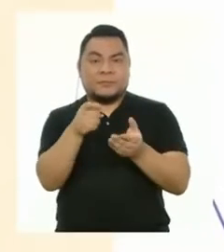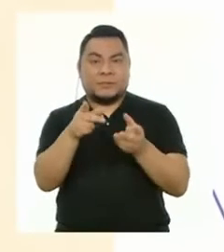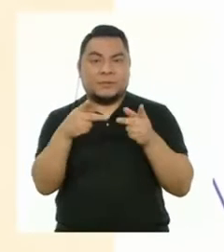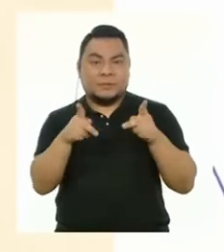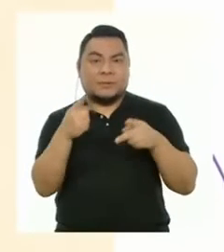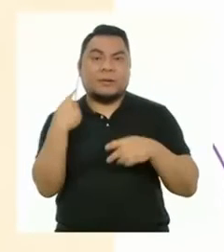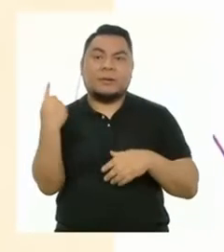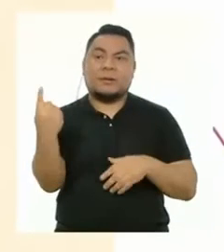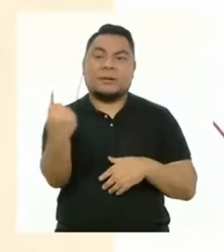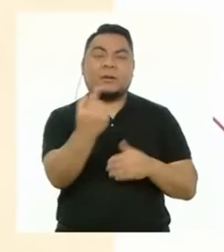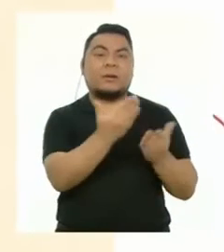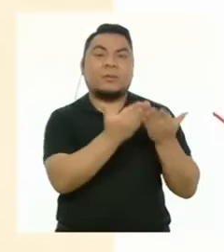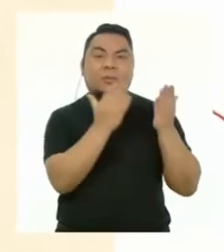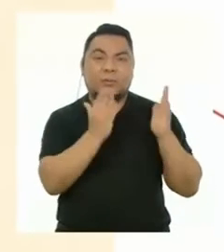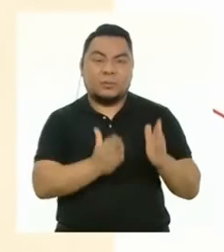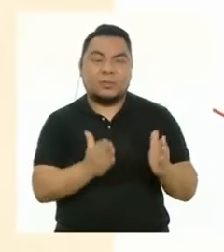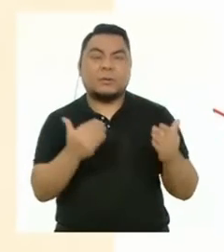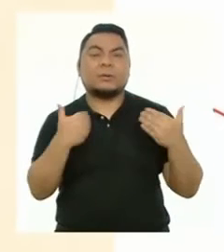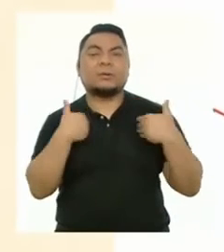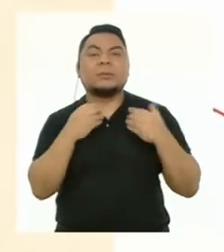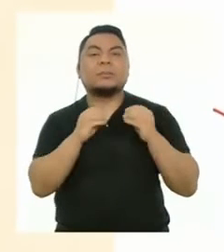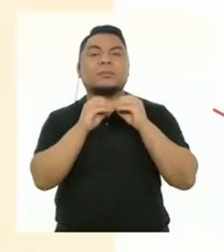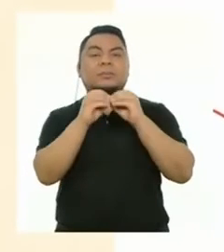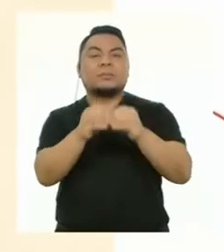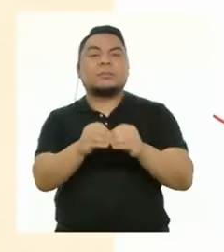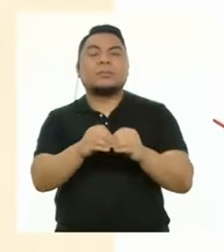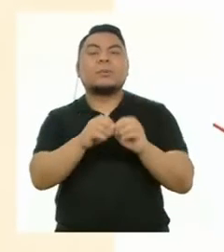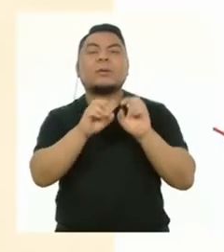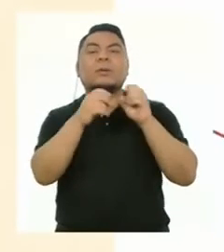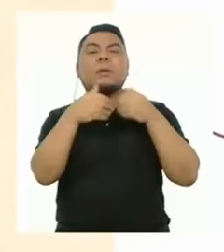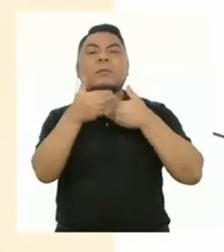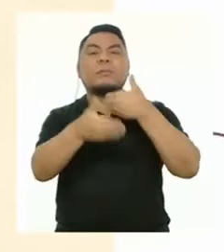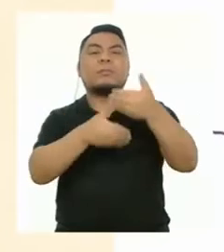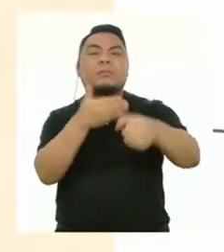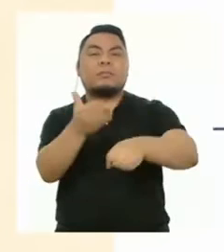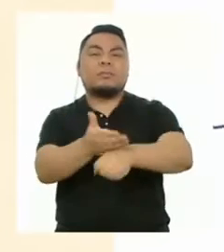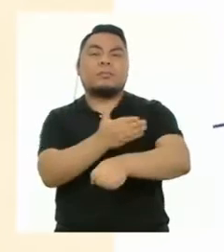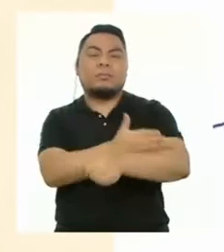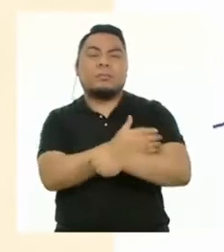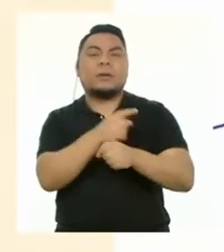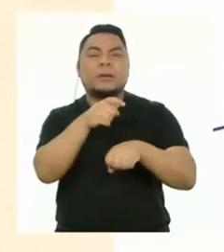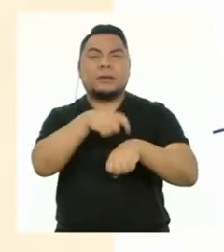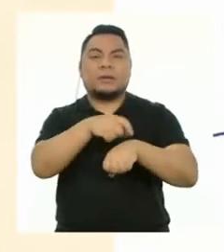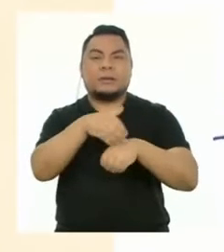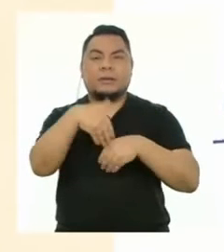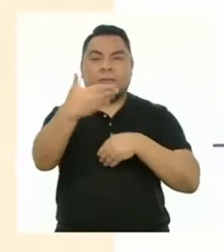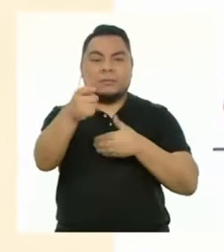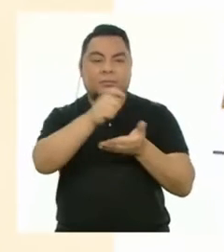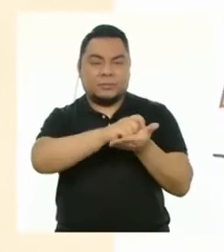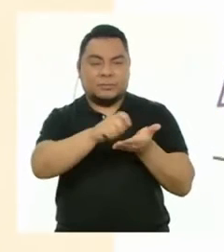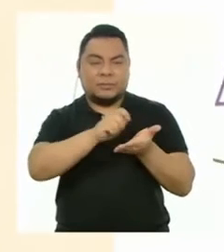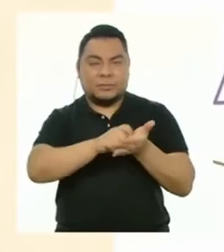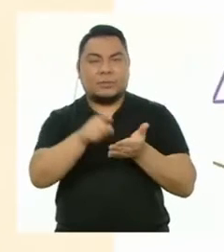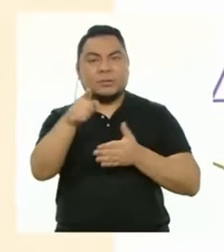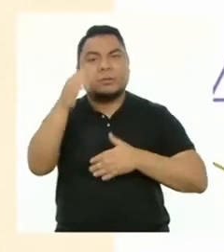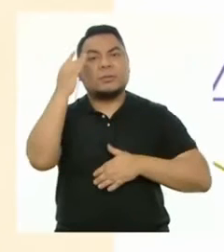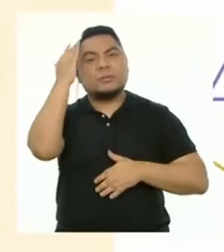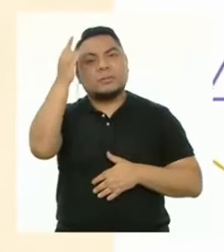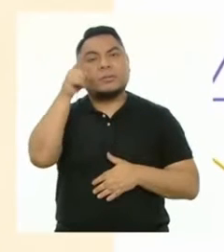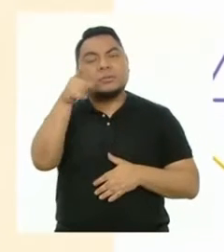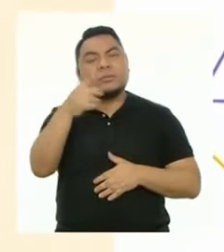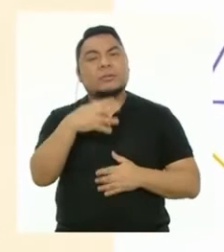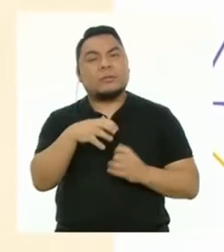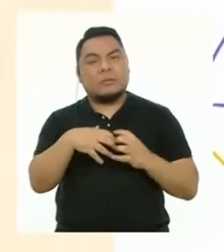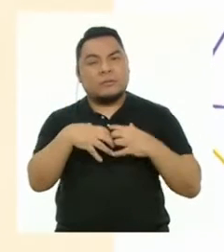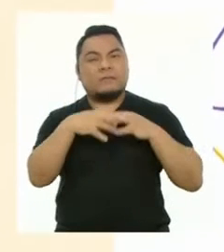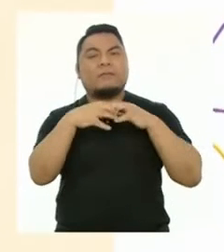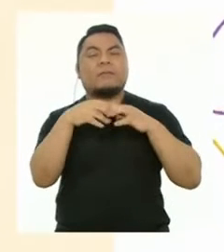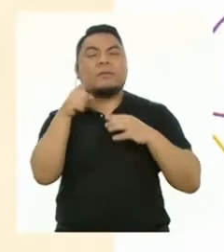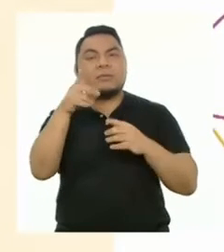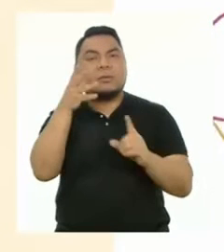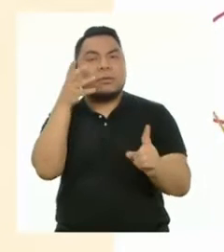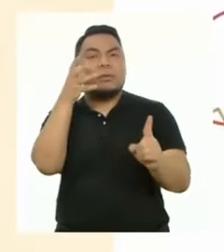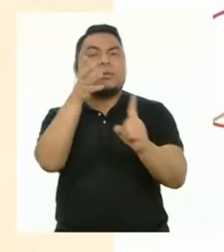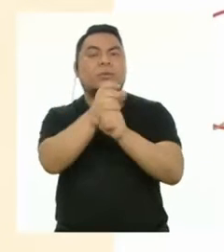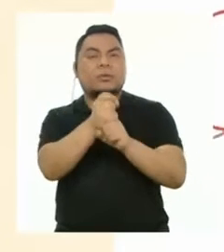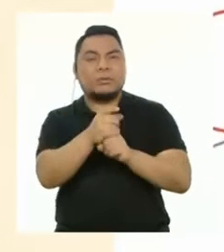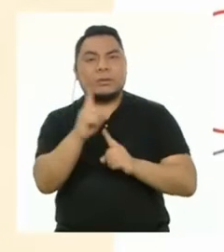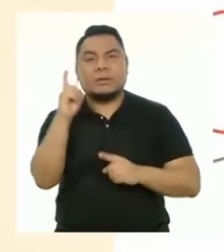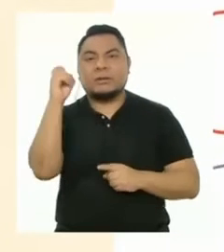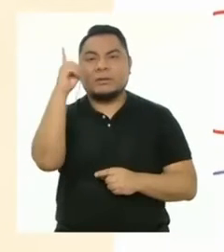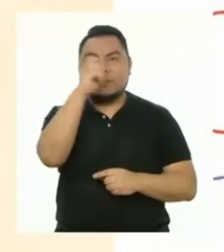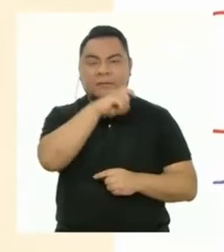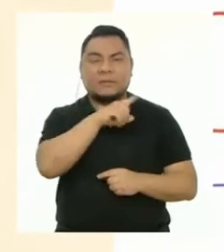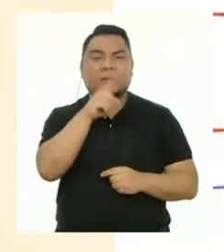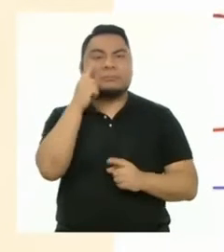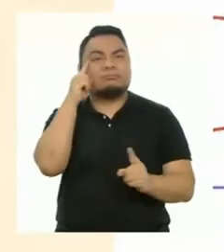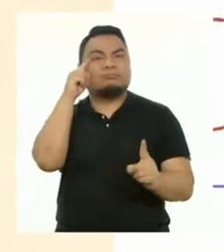le permite a cada estudiante registrar su progreso en un periodo de tiempo, reflexionar sobre sus fortalezas, logros,